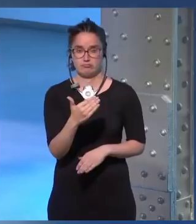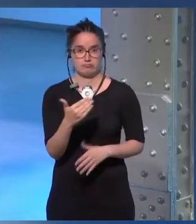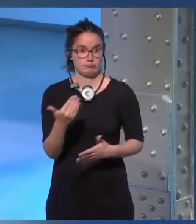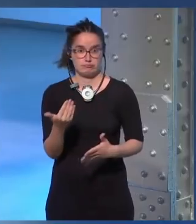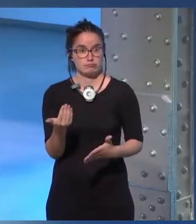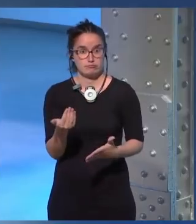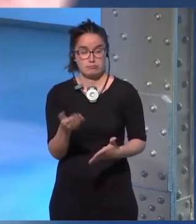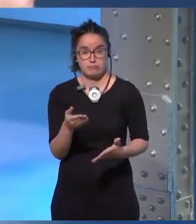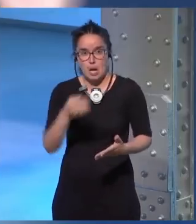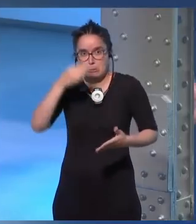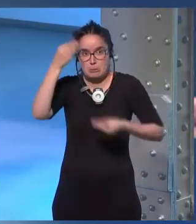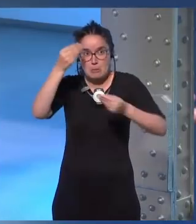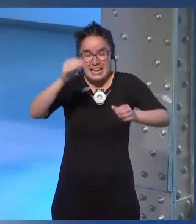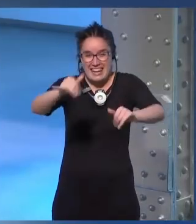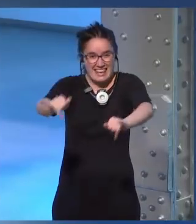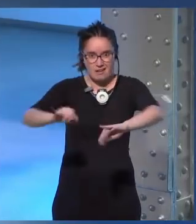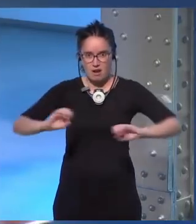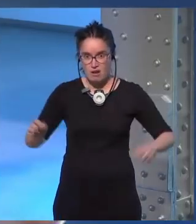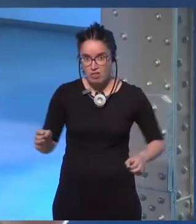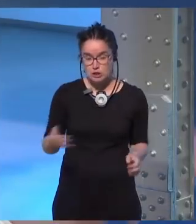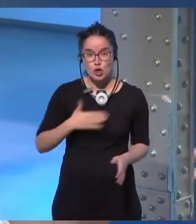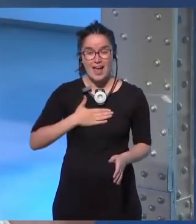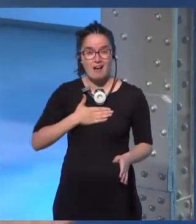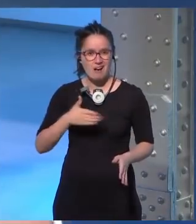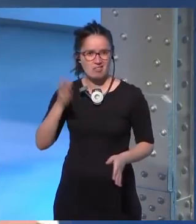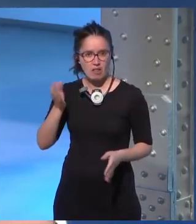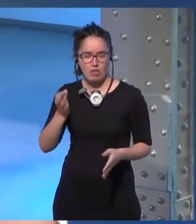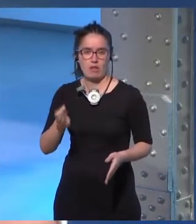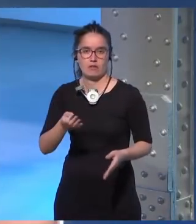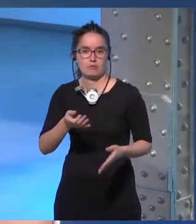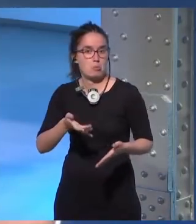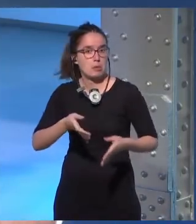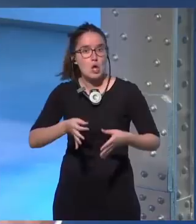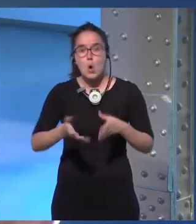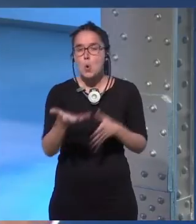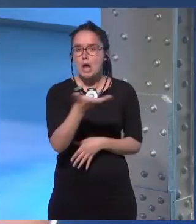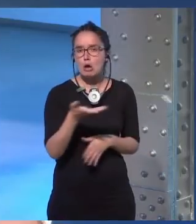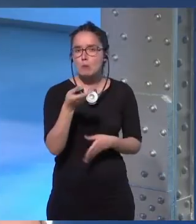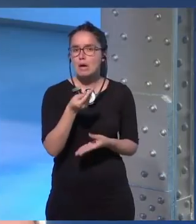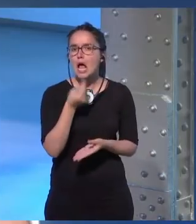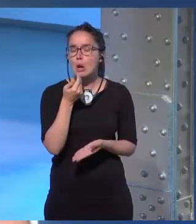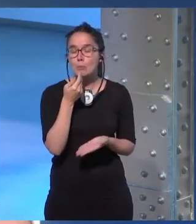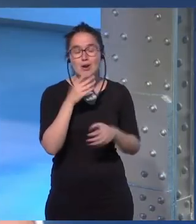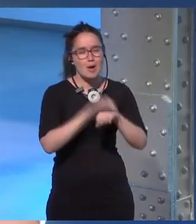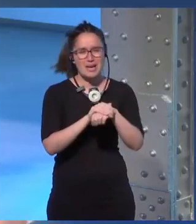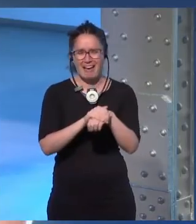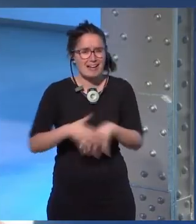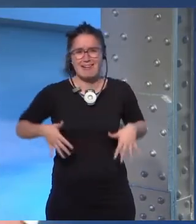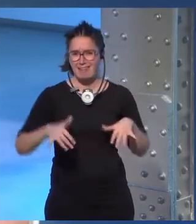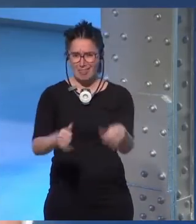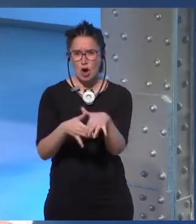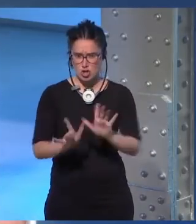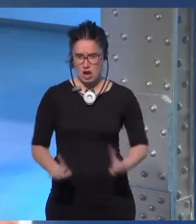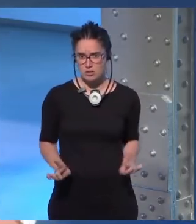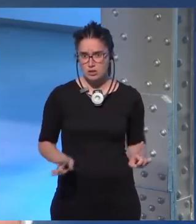tipo de remordimientos. Estaría encantado encantada perdón de tomarme algo con ella. Nos tomamos una copa perfecto pero amiga ni de coña nunca